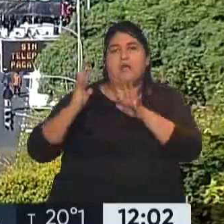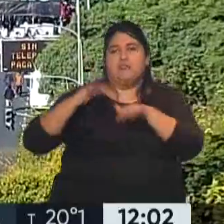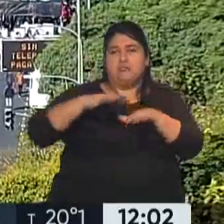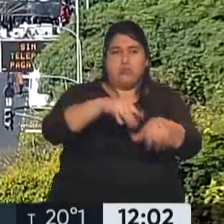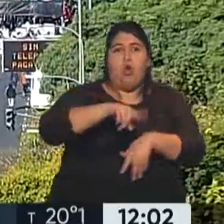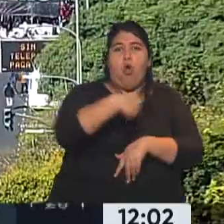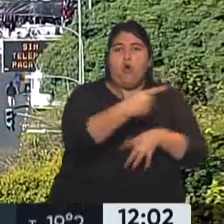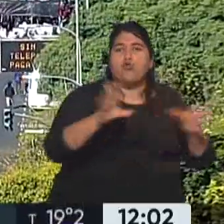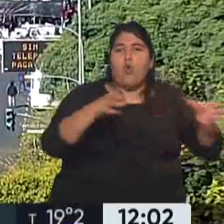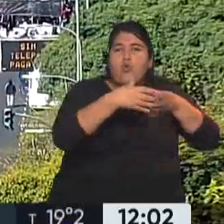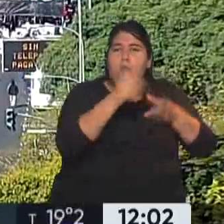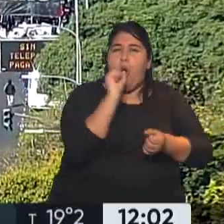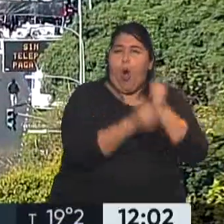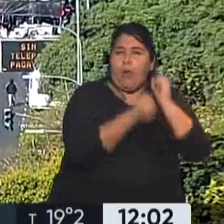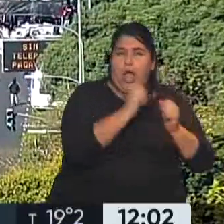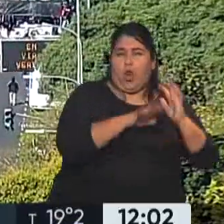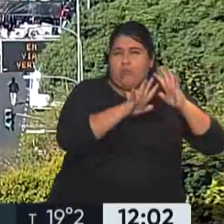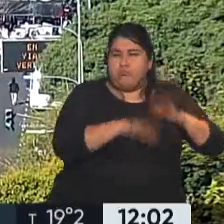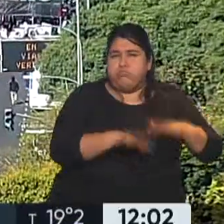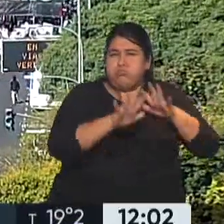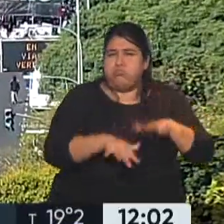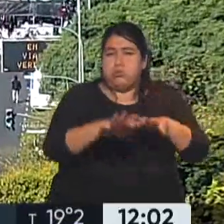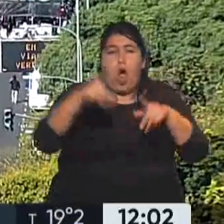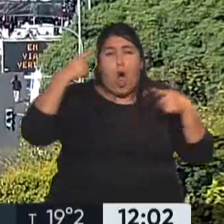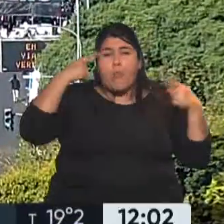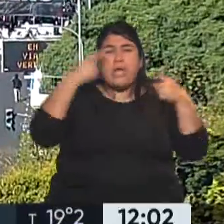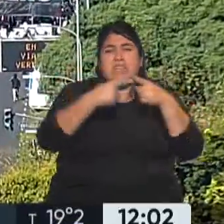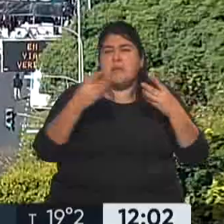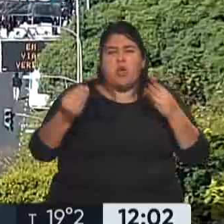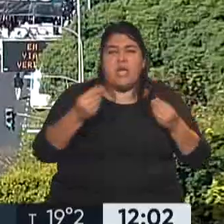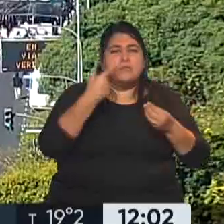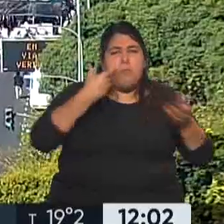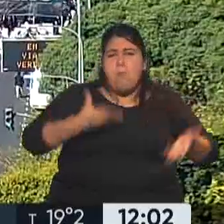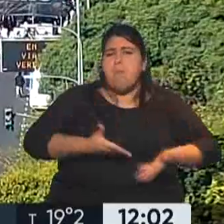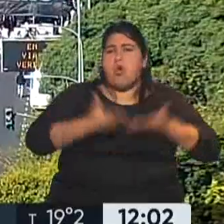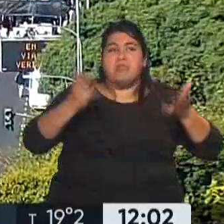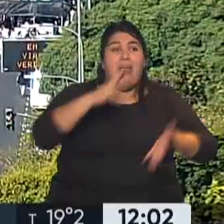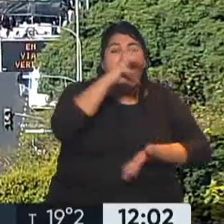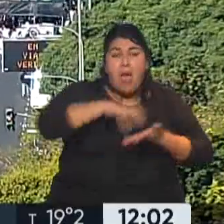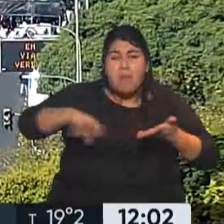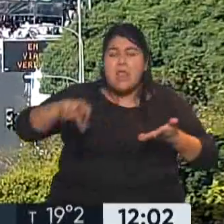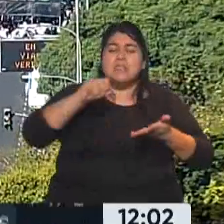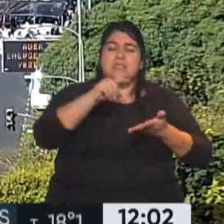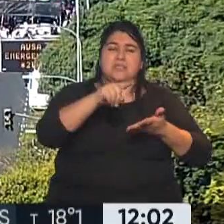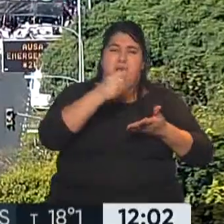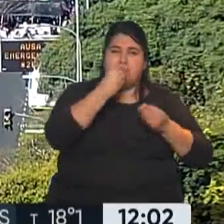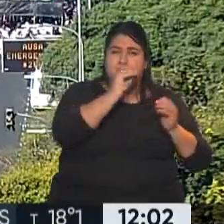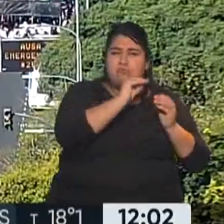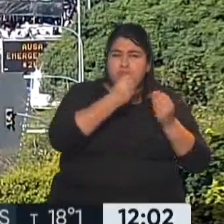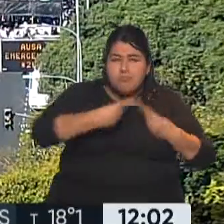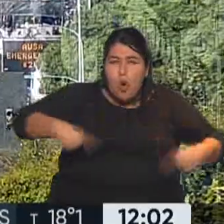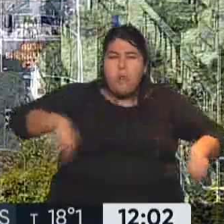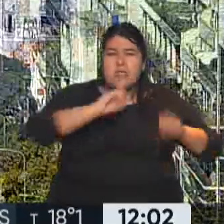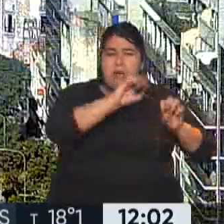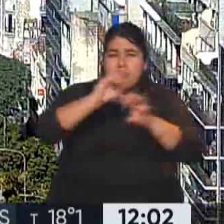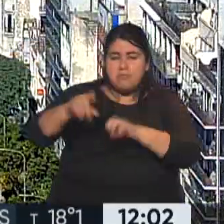y otras organizaciones que se están manifestando, el objetivo es, de alguna manera, mostrar cómo las empresas alimenticias, las distribuidoras, están